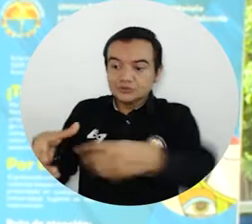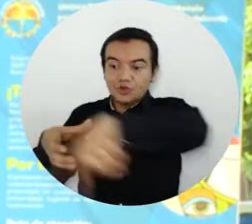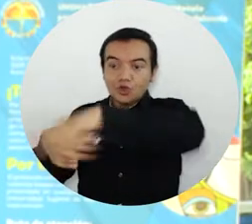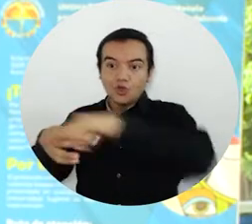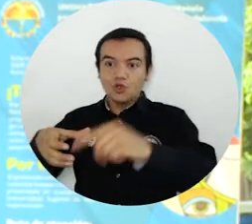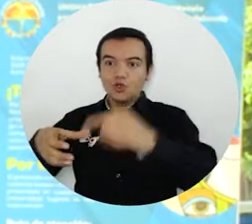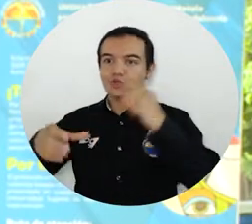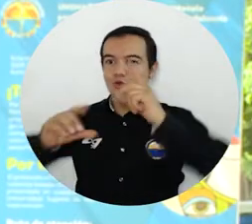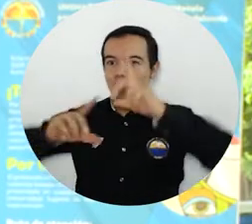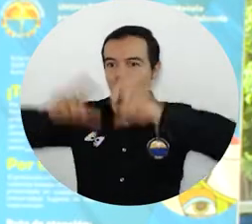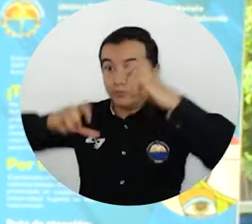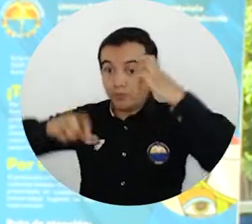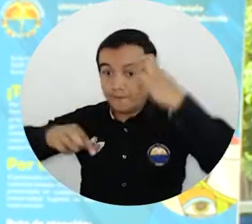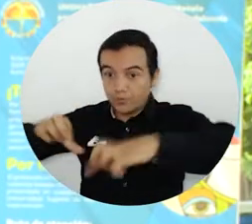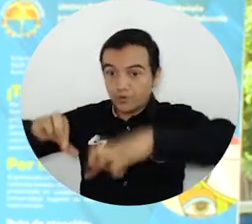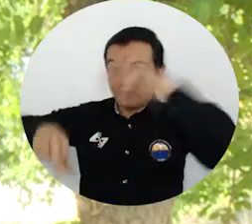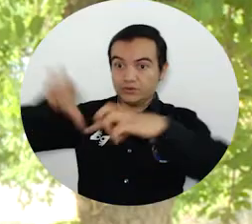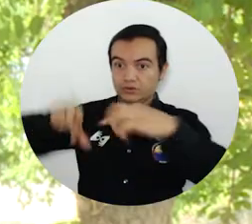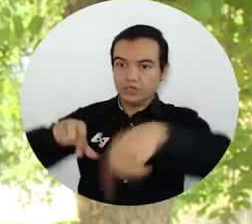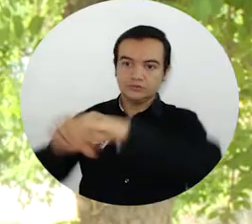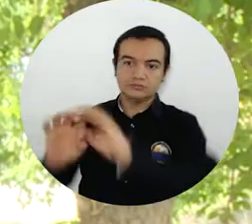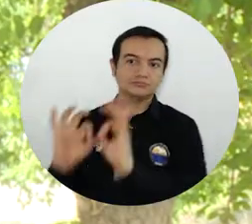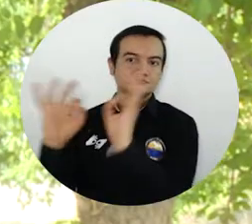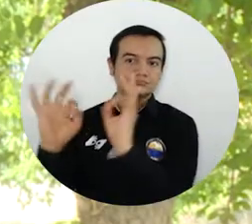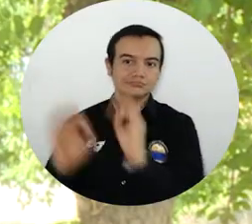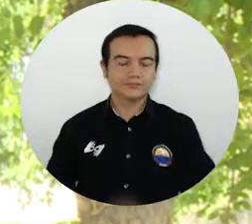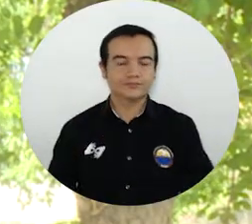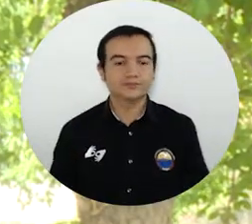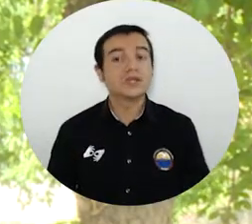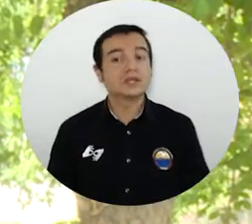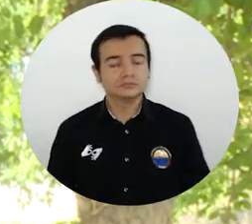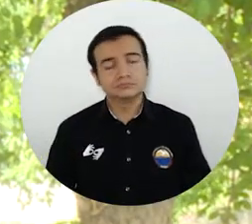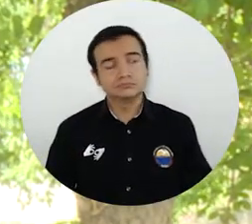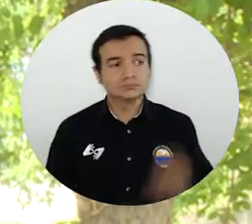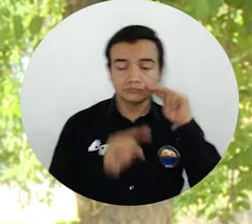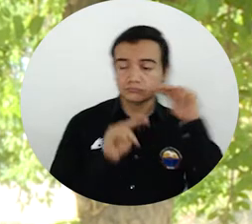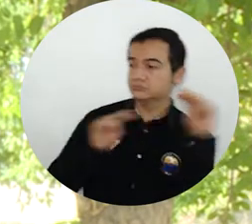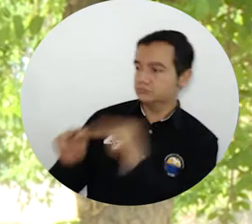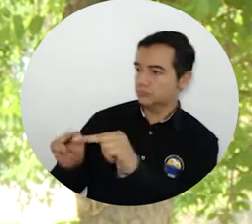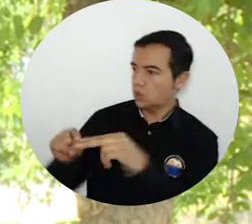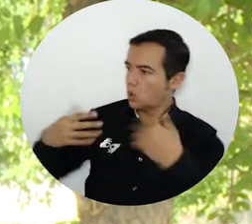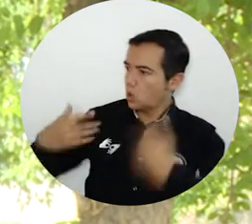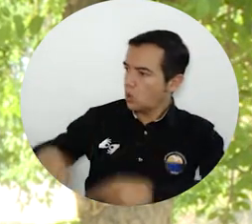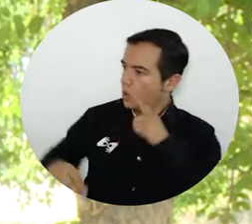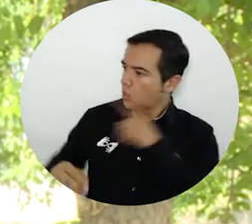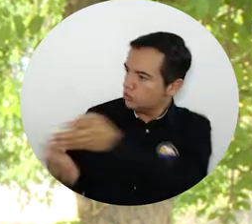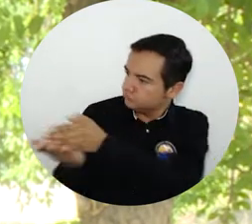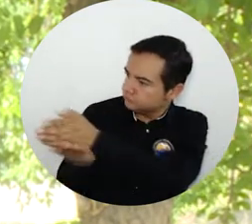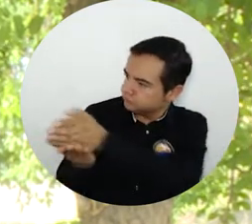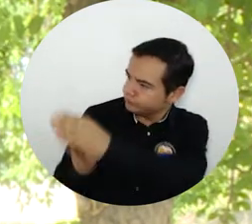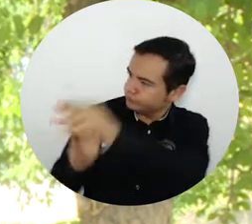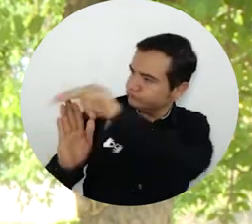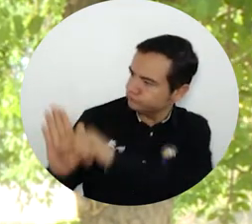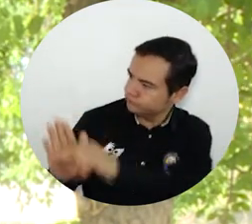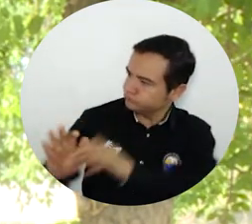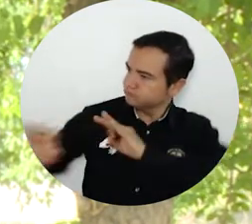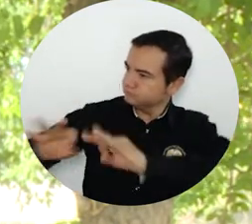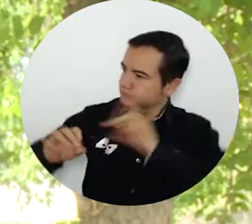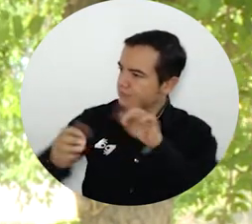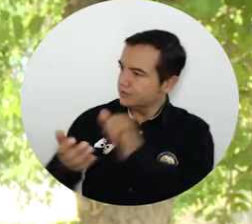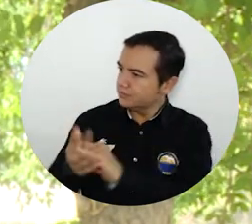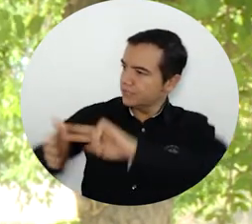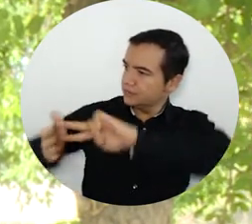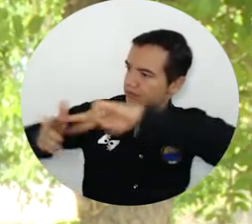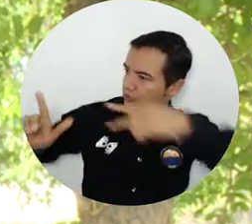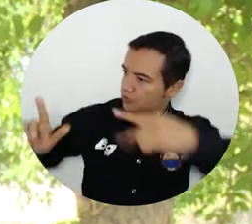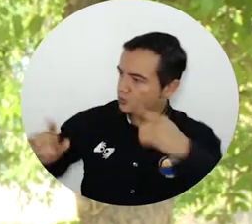profesionales de turismo son de calidad. Reconocen los aportes significativos que se hacen desde nuestros programas de tecnología gestión hotelera